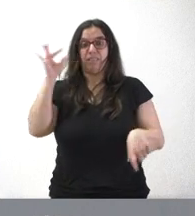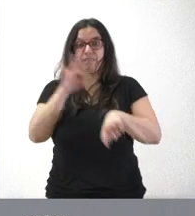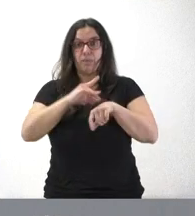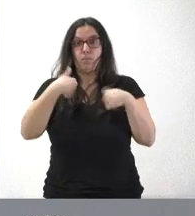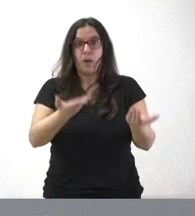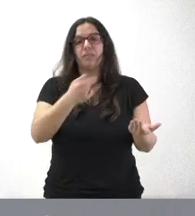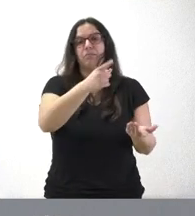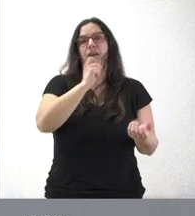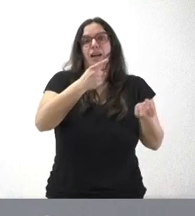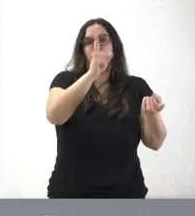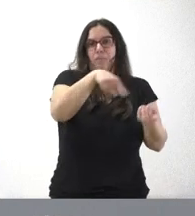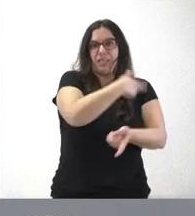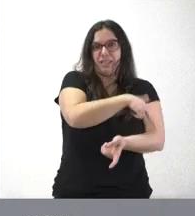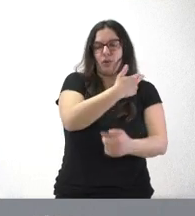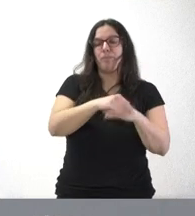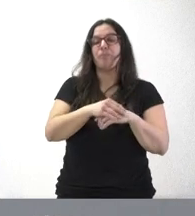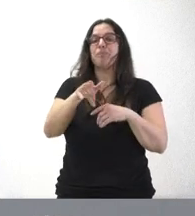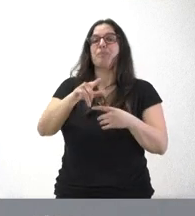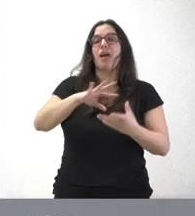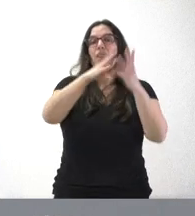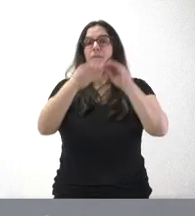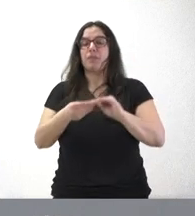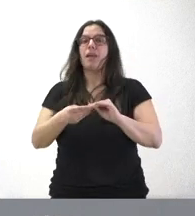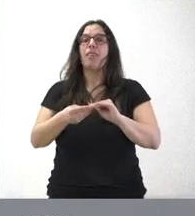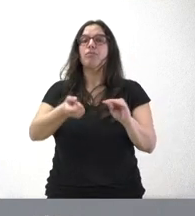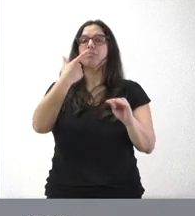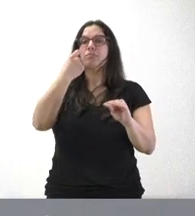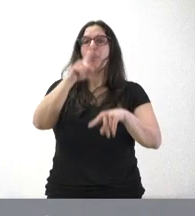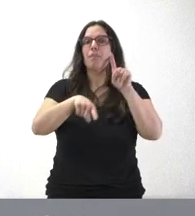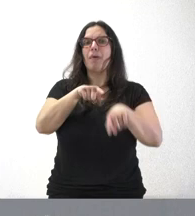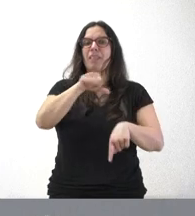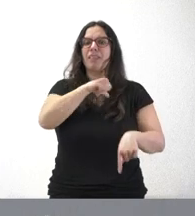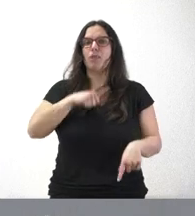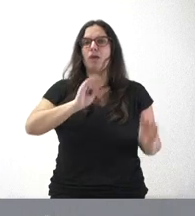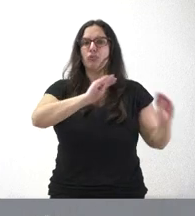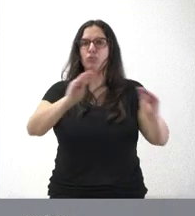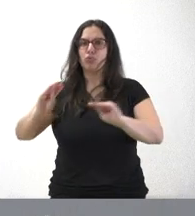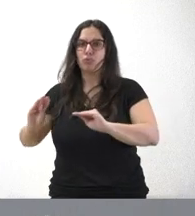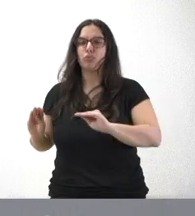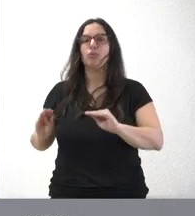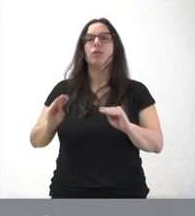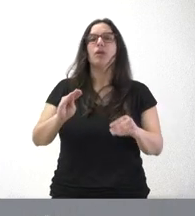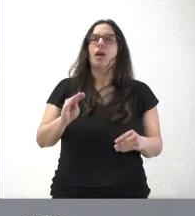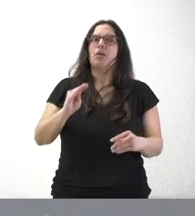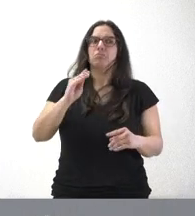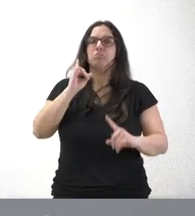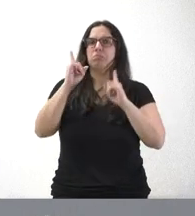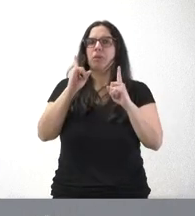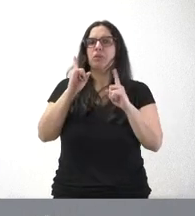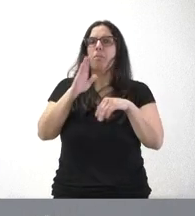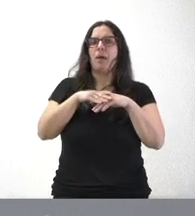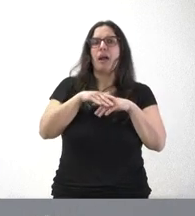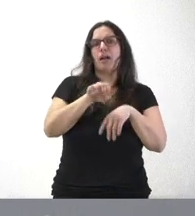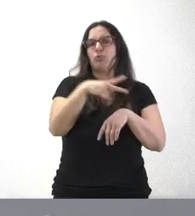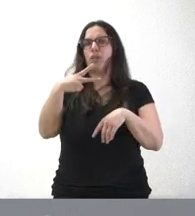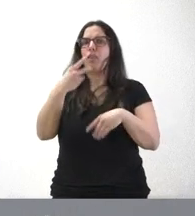Se apuesta por la adaptación del tratamiento médico a las características individuales del paciente y se prevén importantes resultados en salud y calidad de vida,